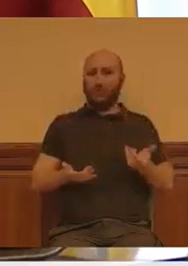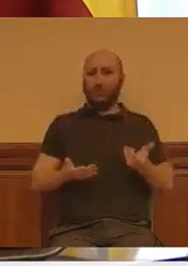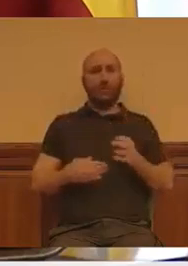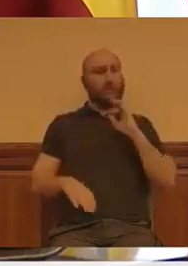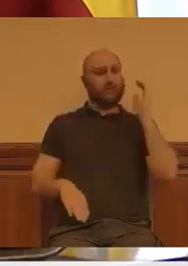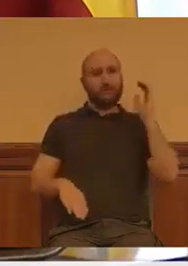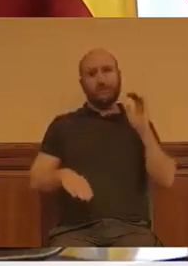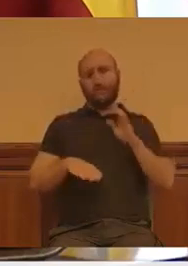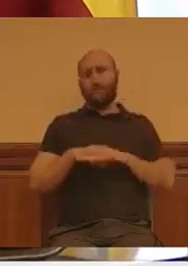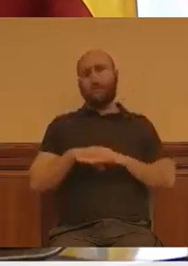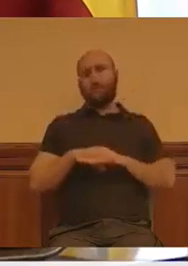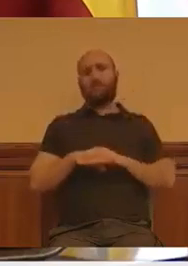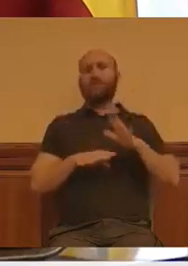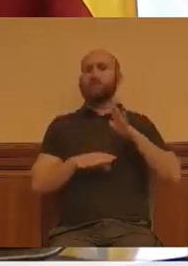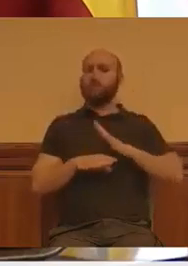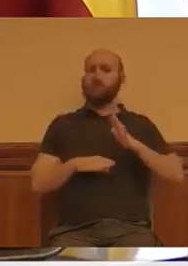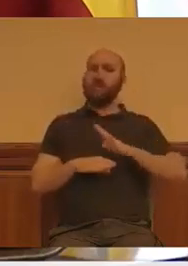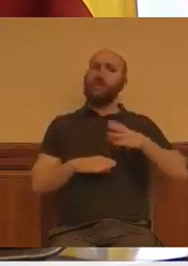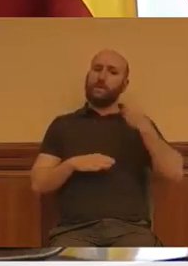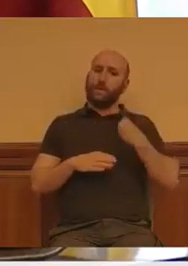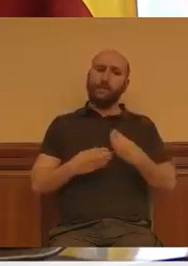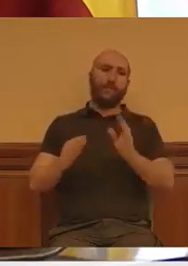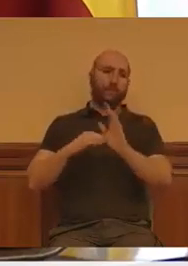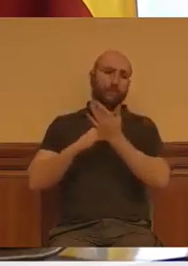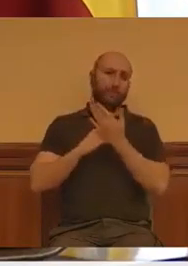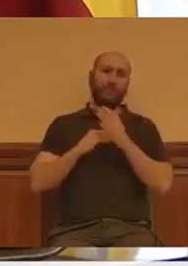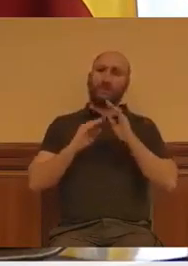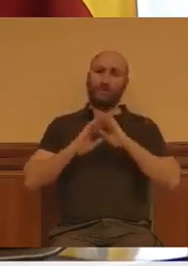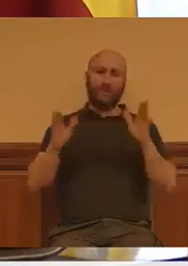por lo menos, con lo que ustedes proponen. Nada más. Muchas gracias.